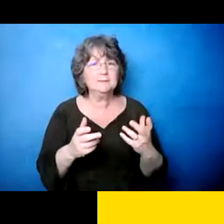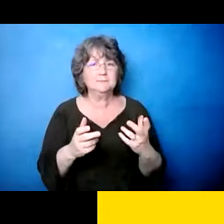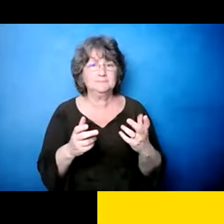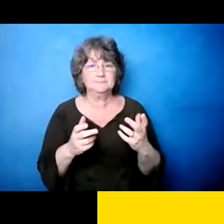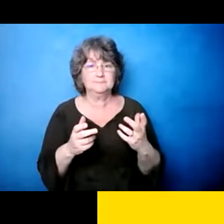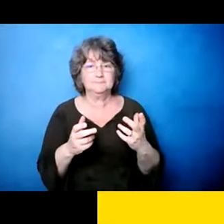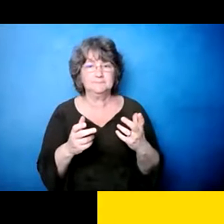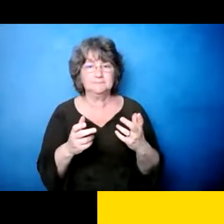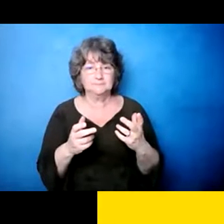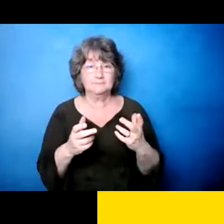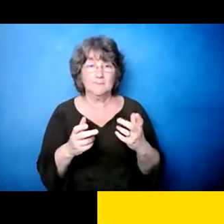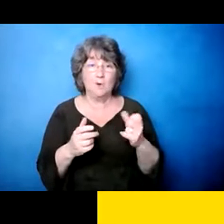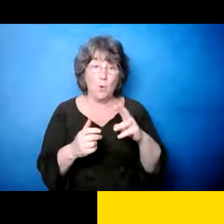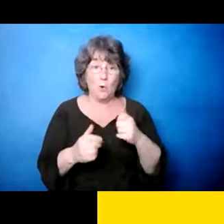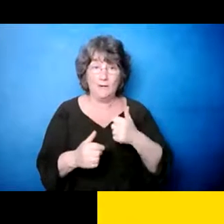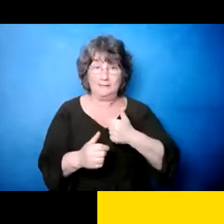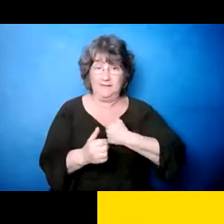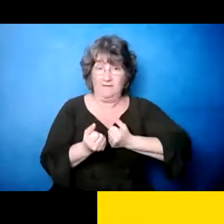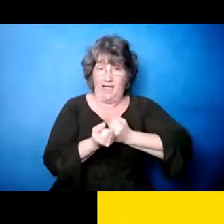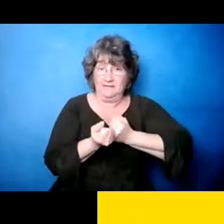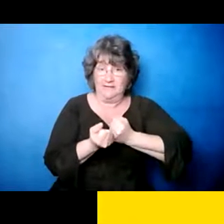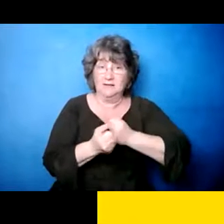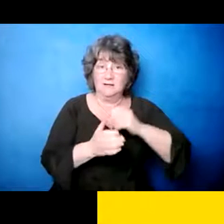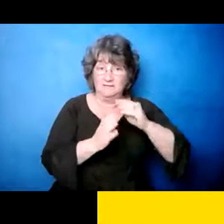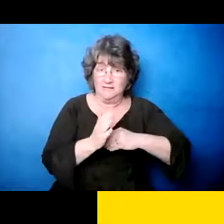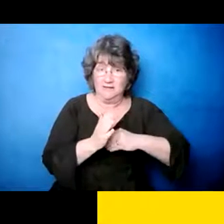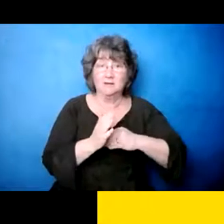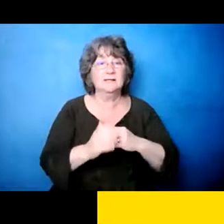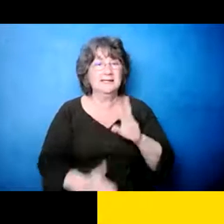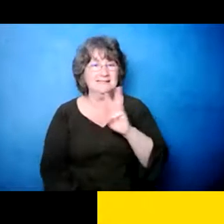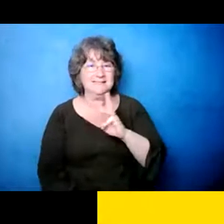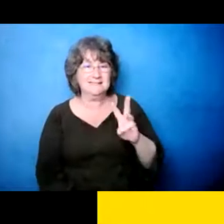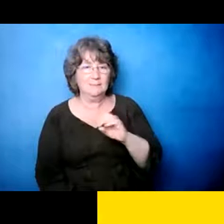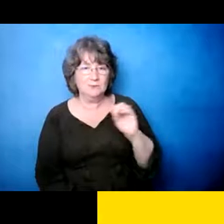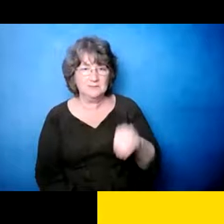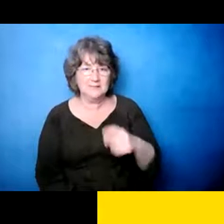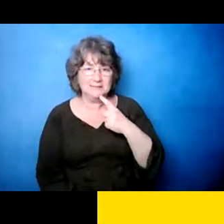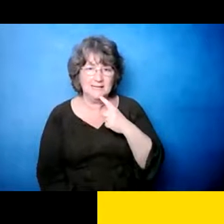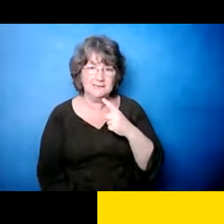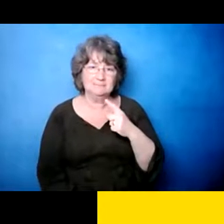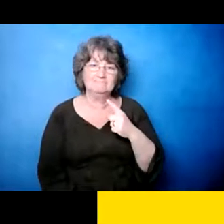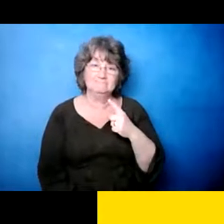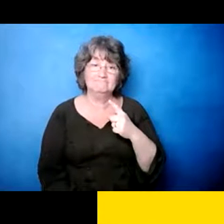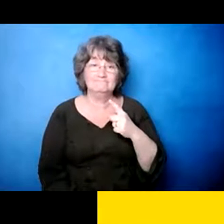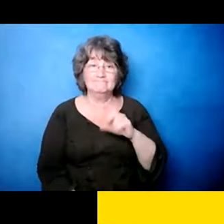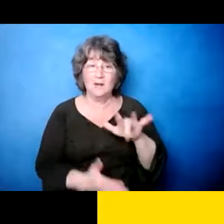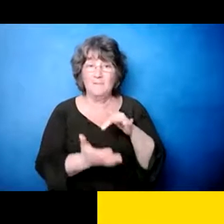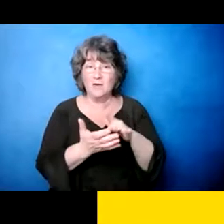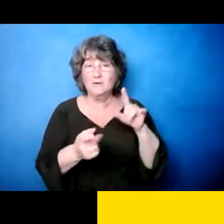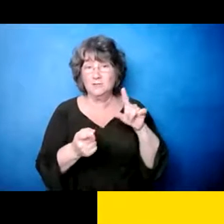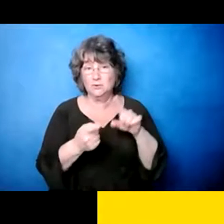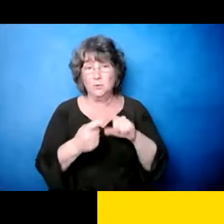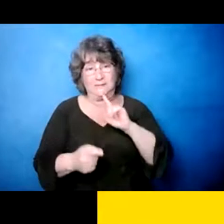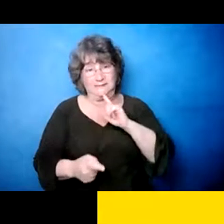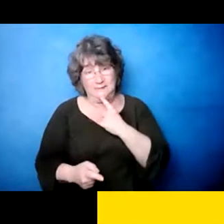yendo sus seres queridos, eh, que, como se estaba diciendo, y 66% reportó que